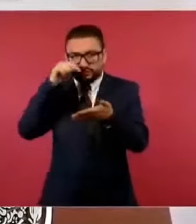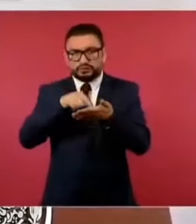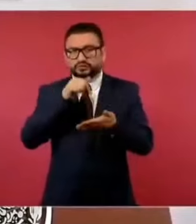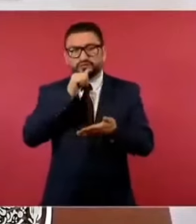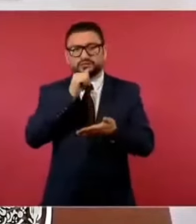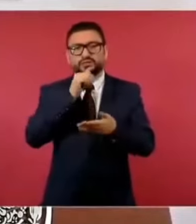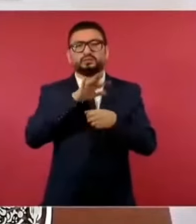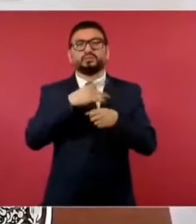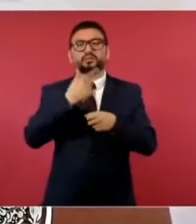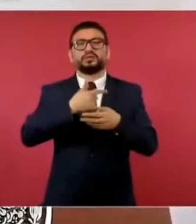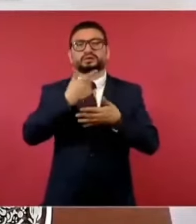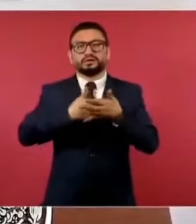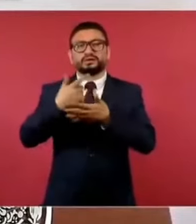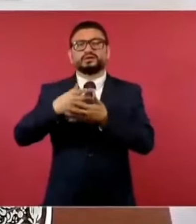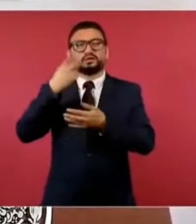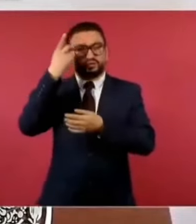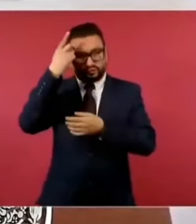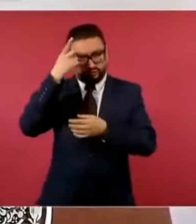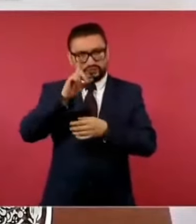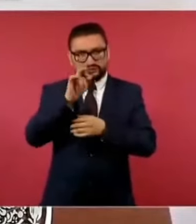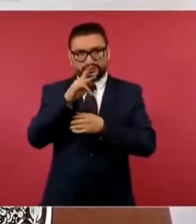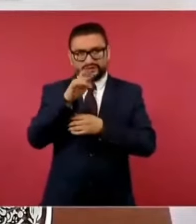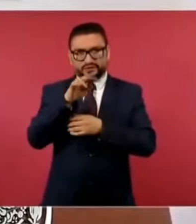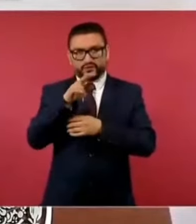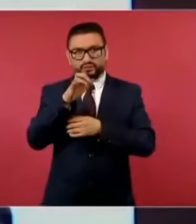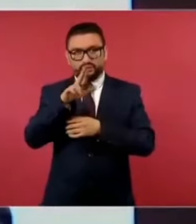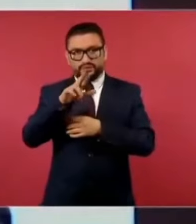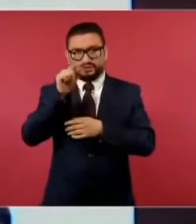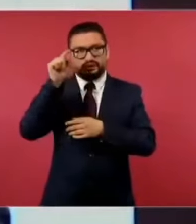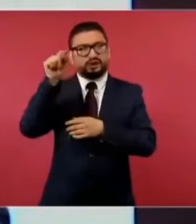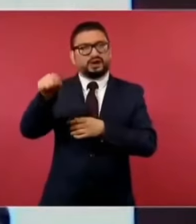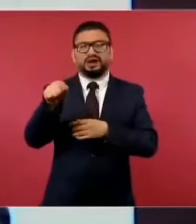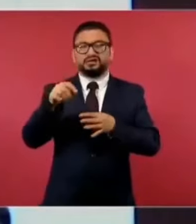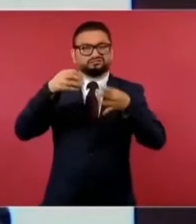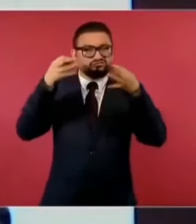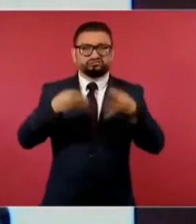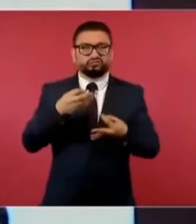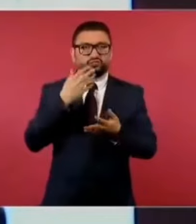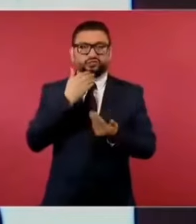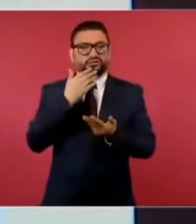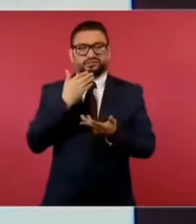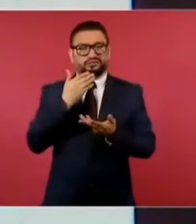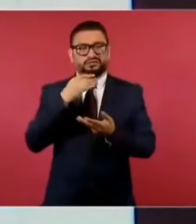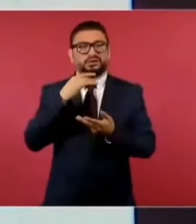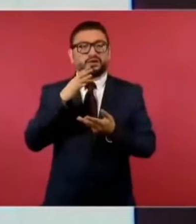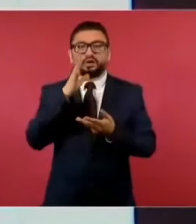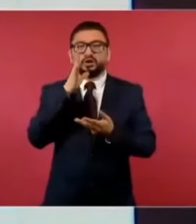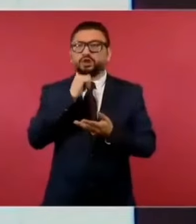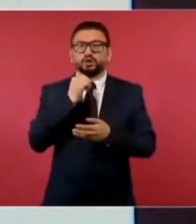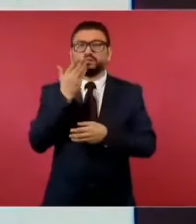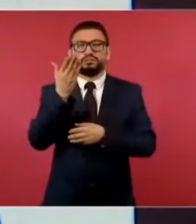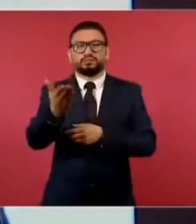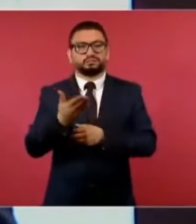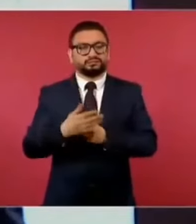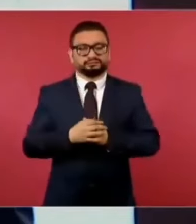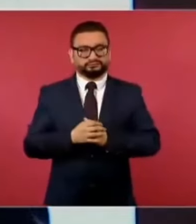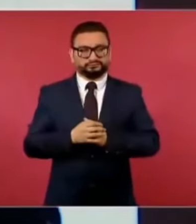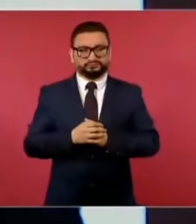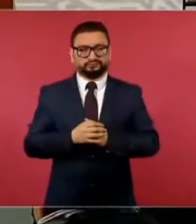los registros de propiedad en Delaware son muy opacos y no están a disposición del público.